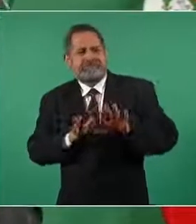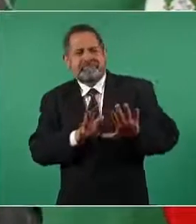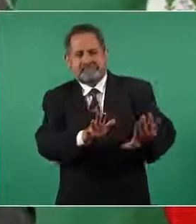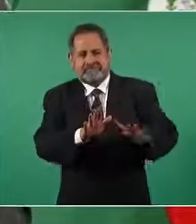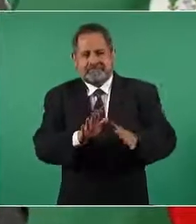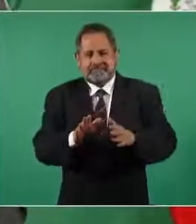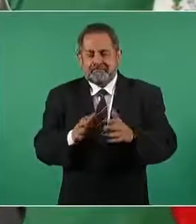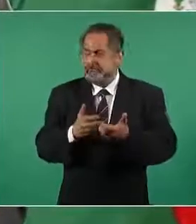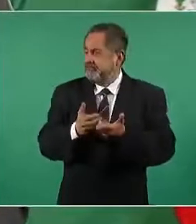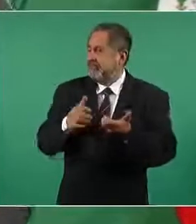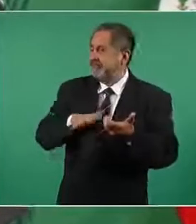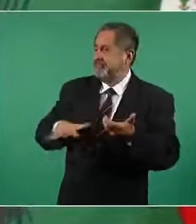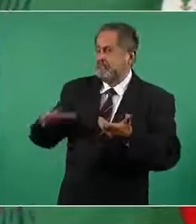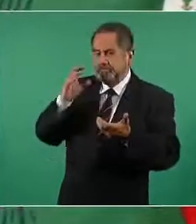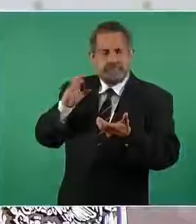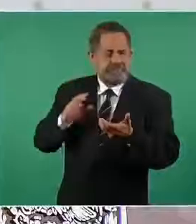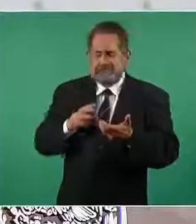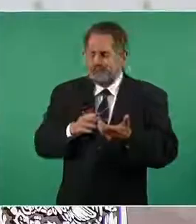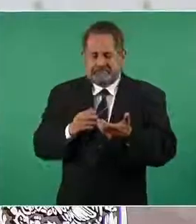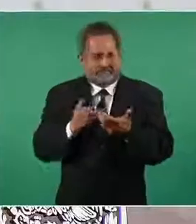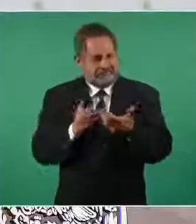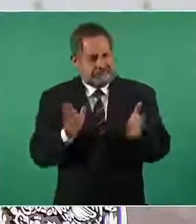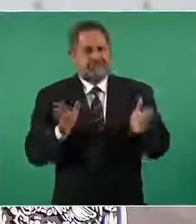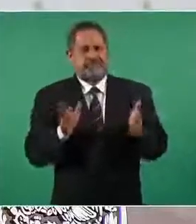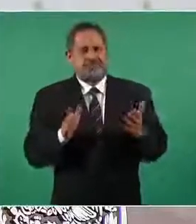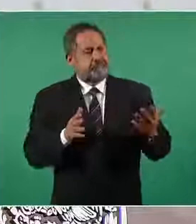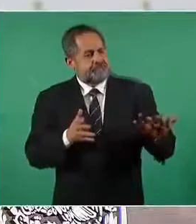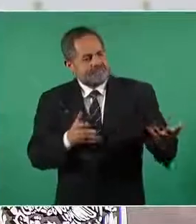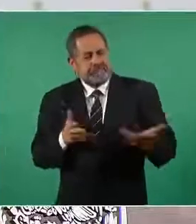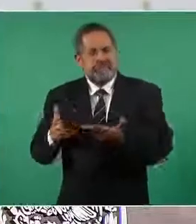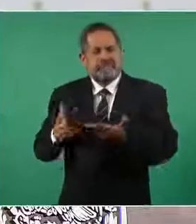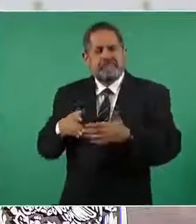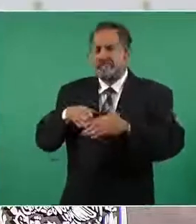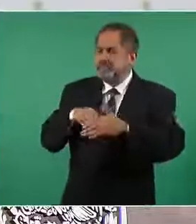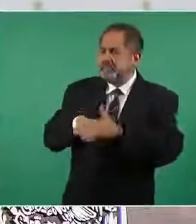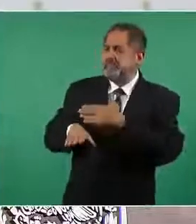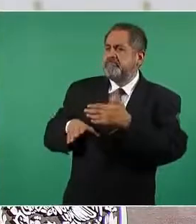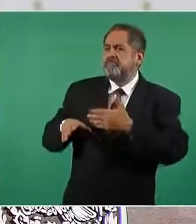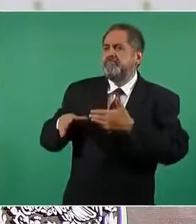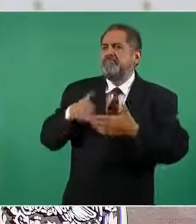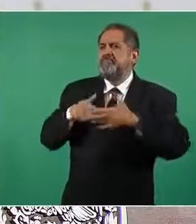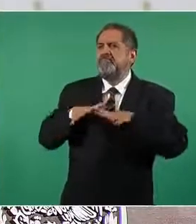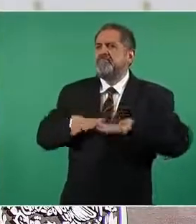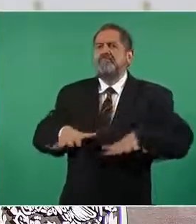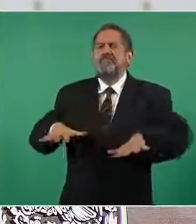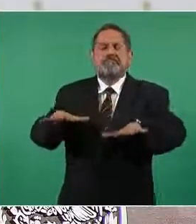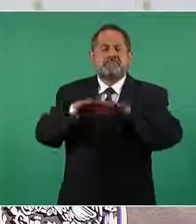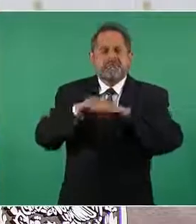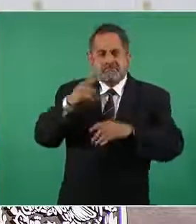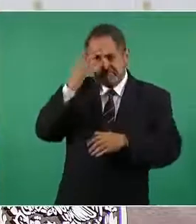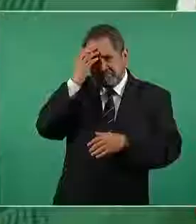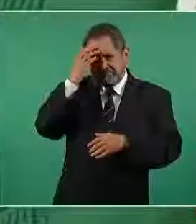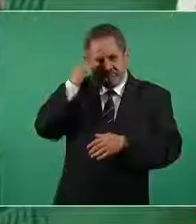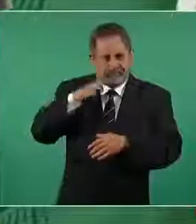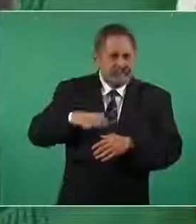va a tener acceso a